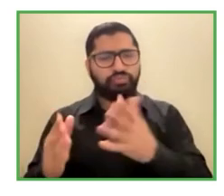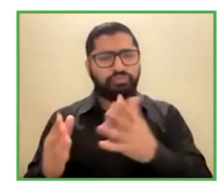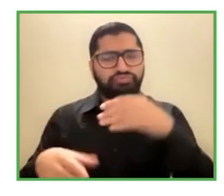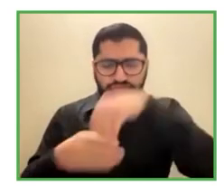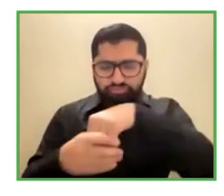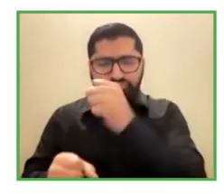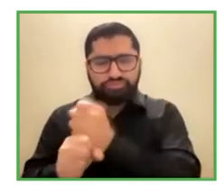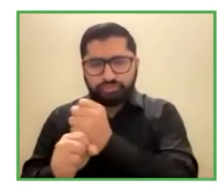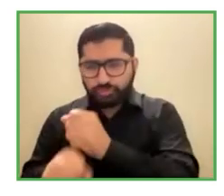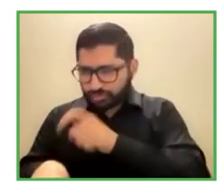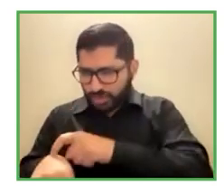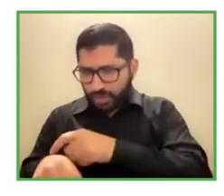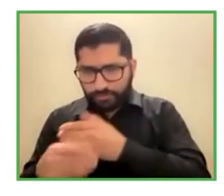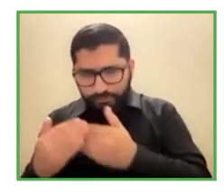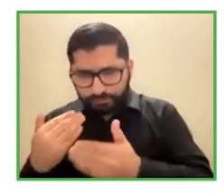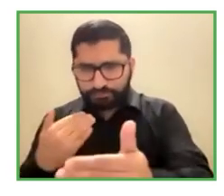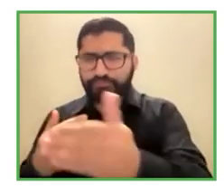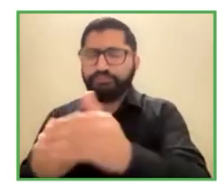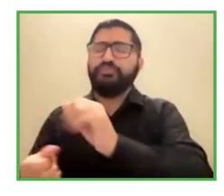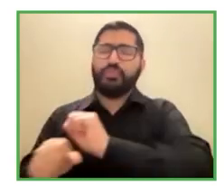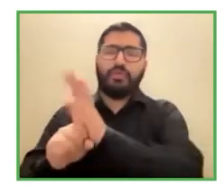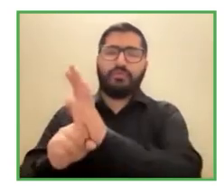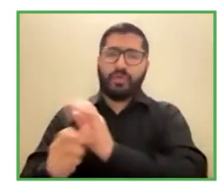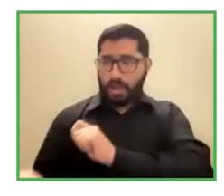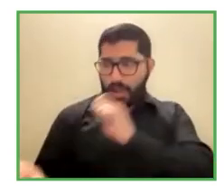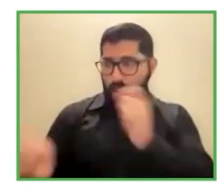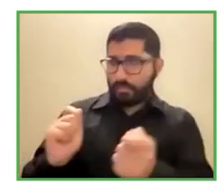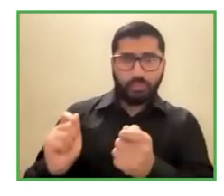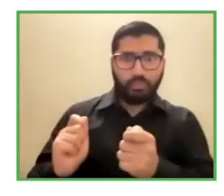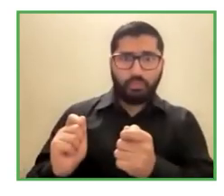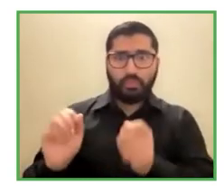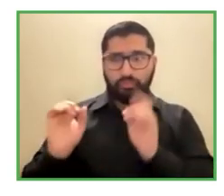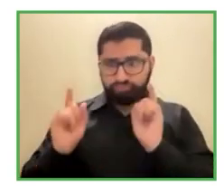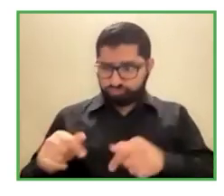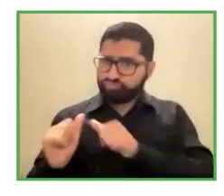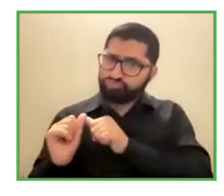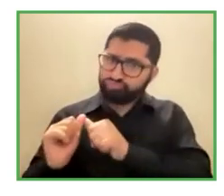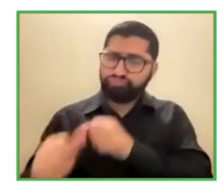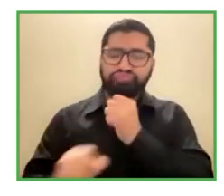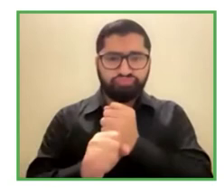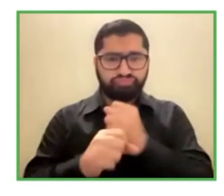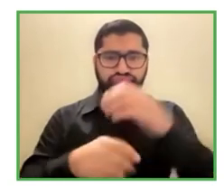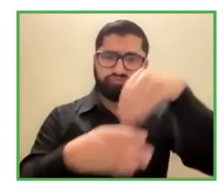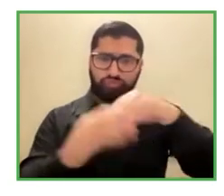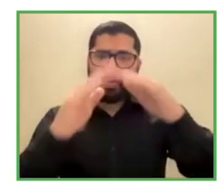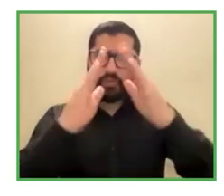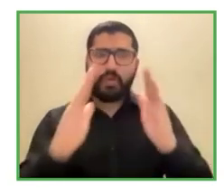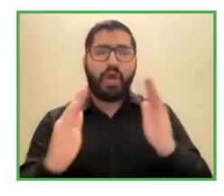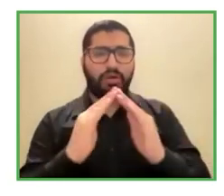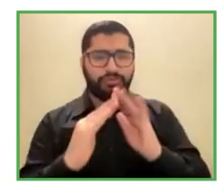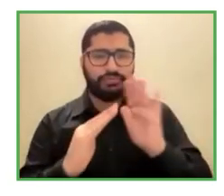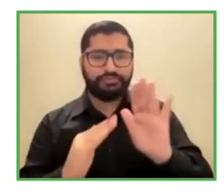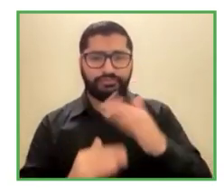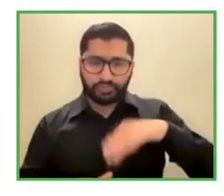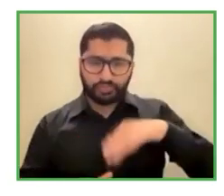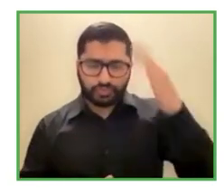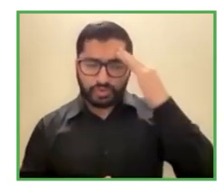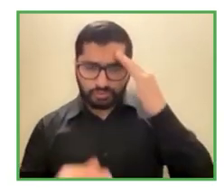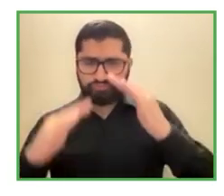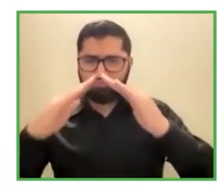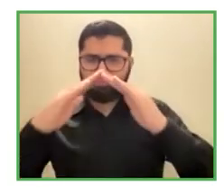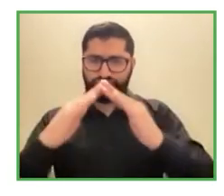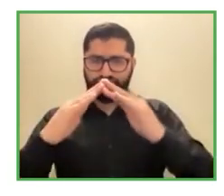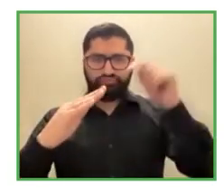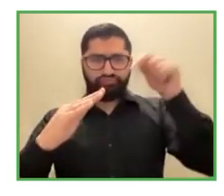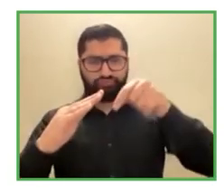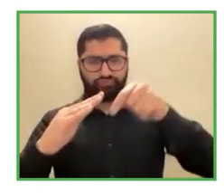lo primero y dado que estamos trabajando de manera remota decidimos que el negocio relevante para nosotros iba a ser el